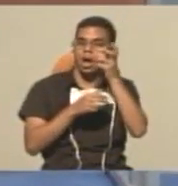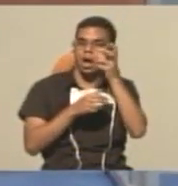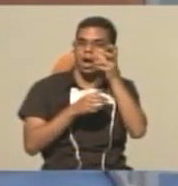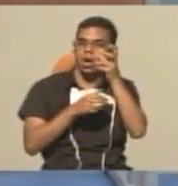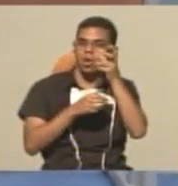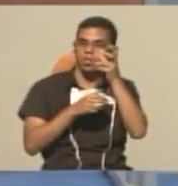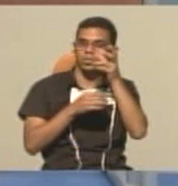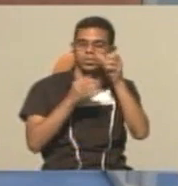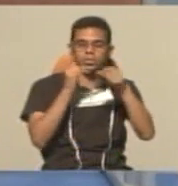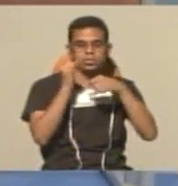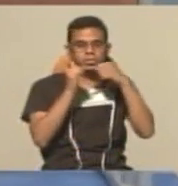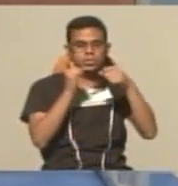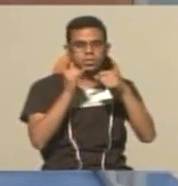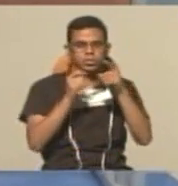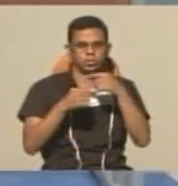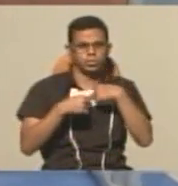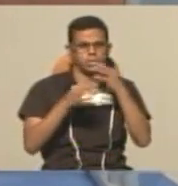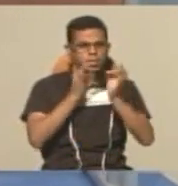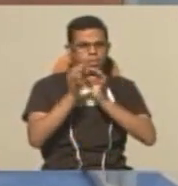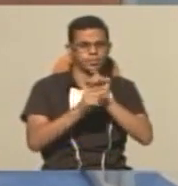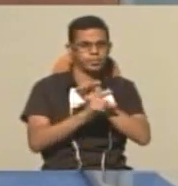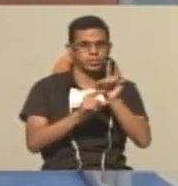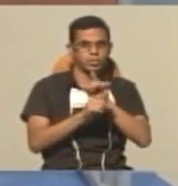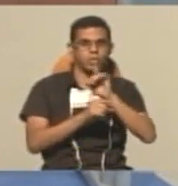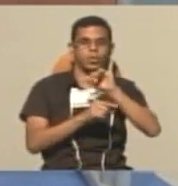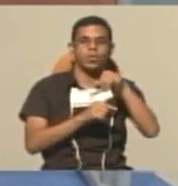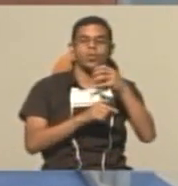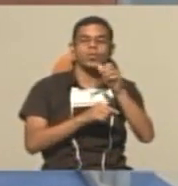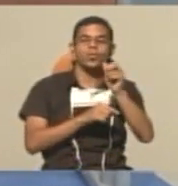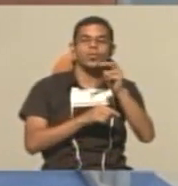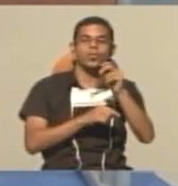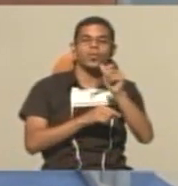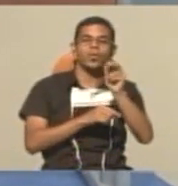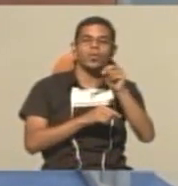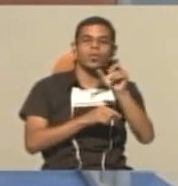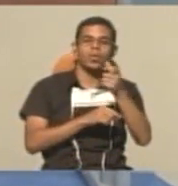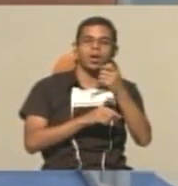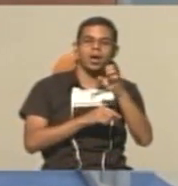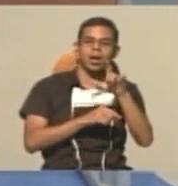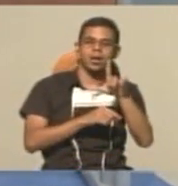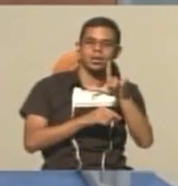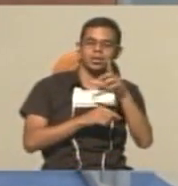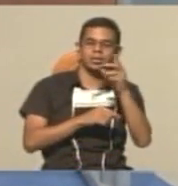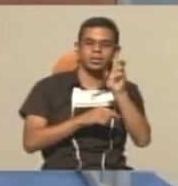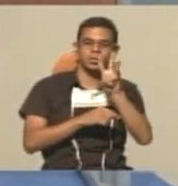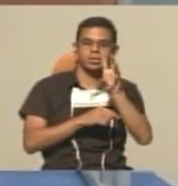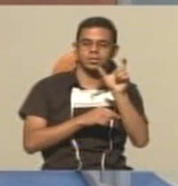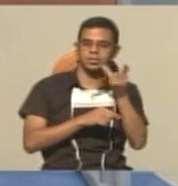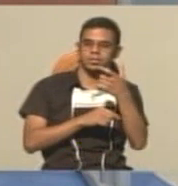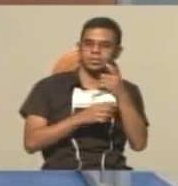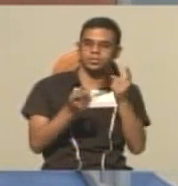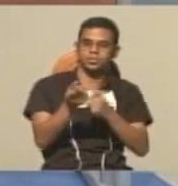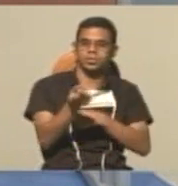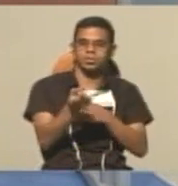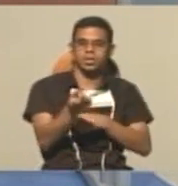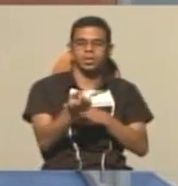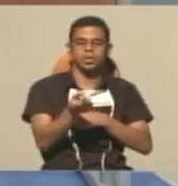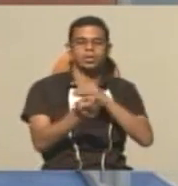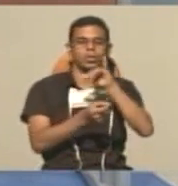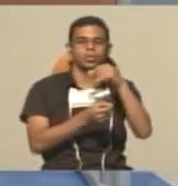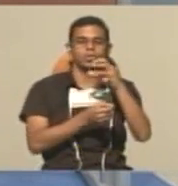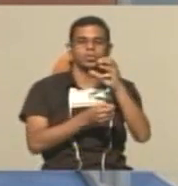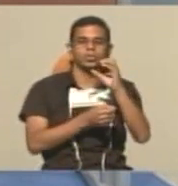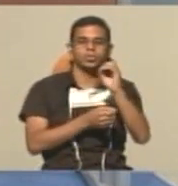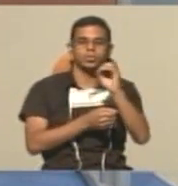no te lo voy a explicar yo, te lo va a explicar John Ángel Bolívar, estudiante de tercer grado, de nivel de educación, y su hermana, Jojeiza Bolívar, de